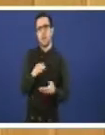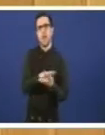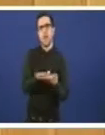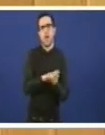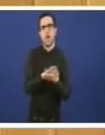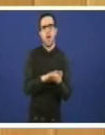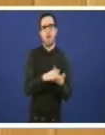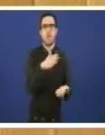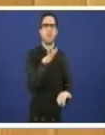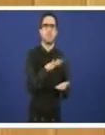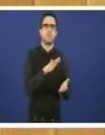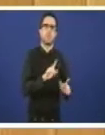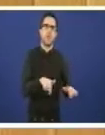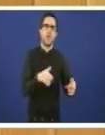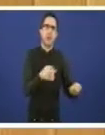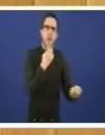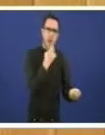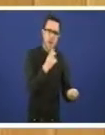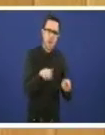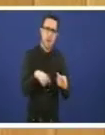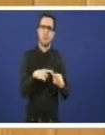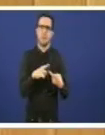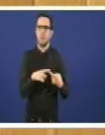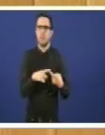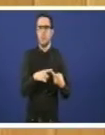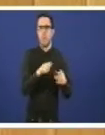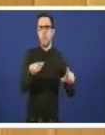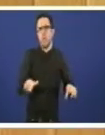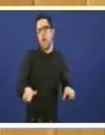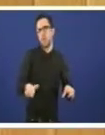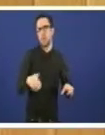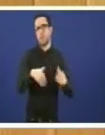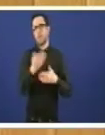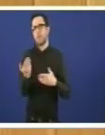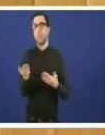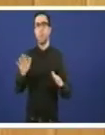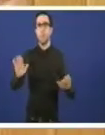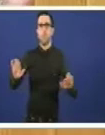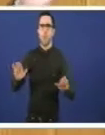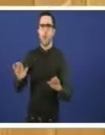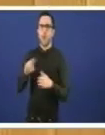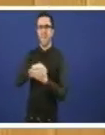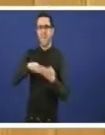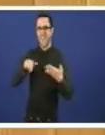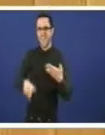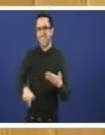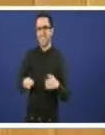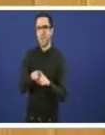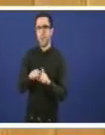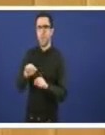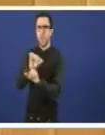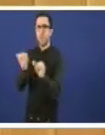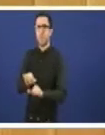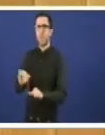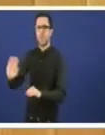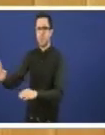liseiros, etc. A realidade é que en Galiza e que o modelo que representa o Partido Popular, o modelo que representa a súa